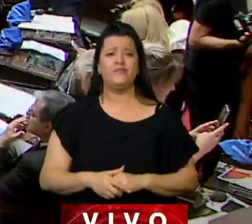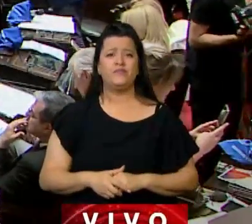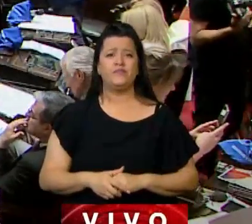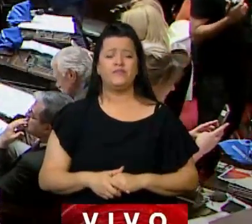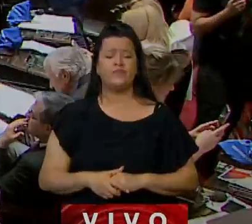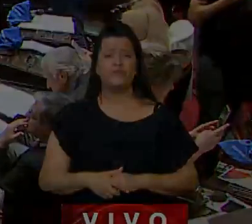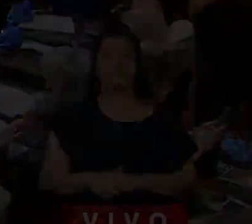Gracias. Gracias.